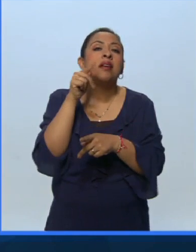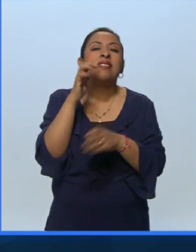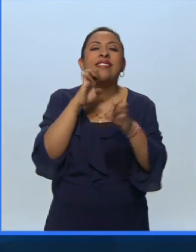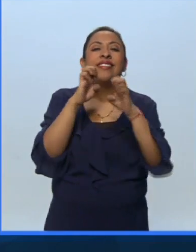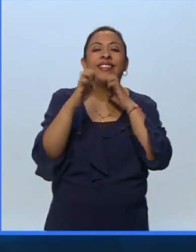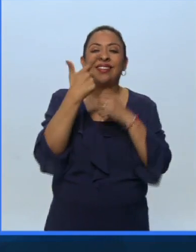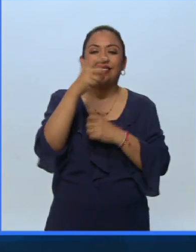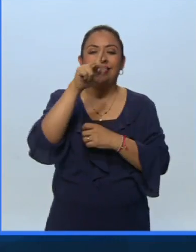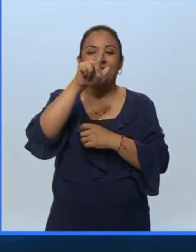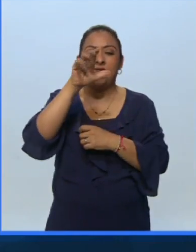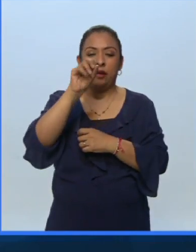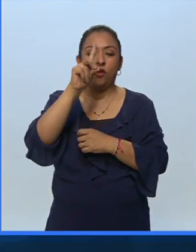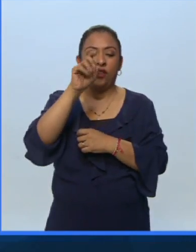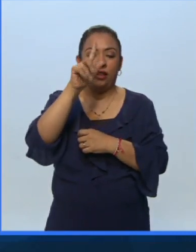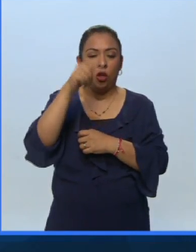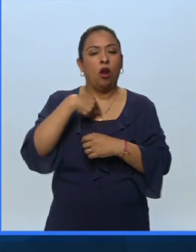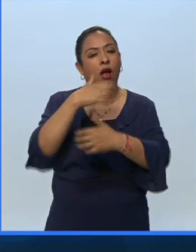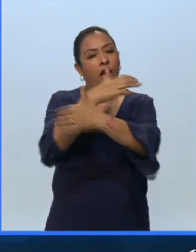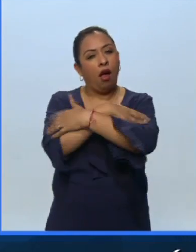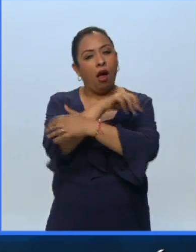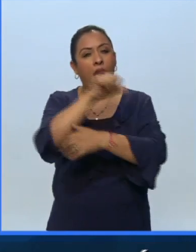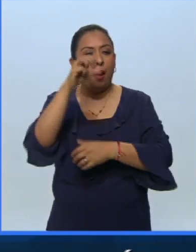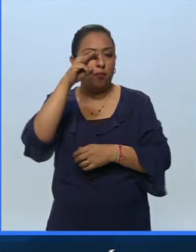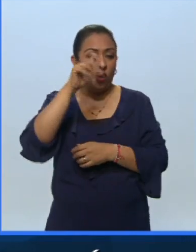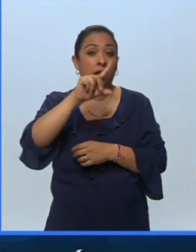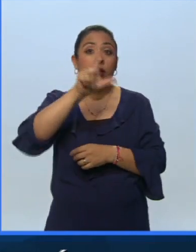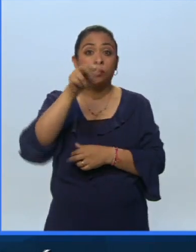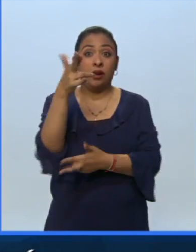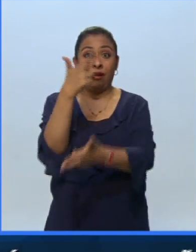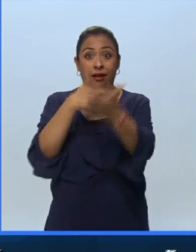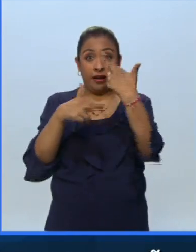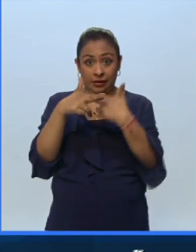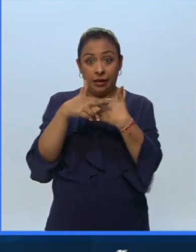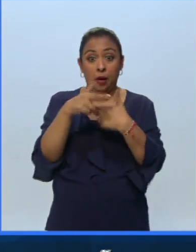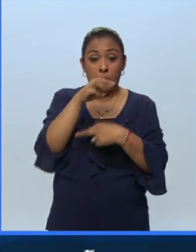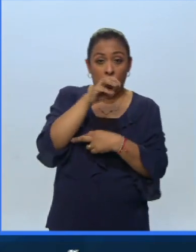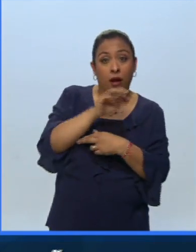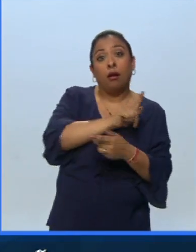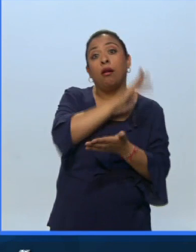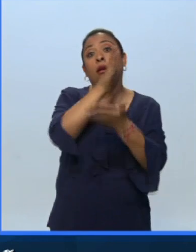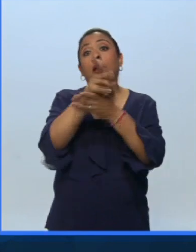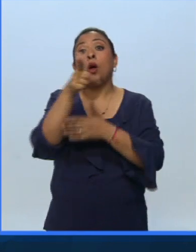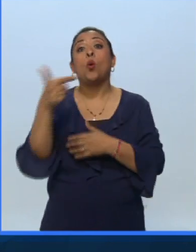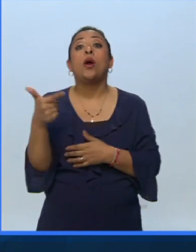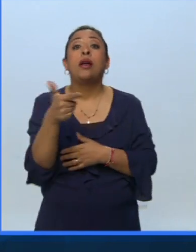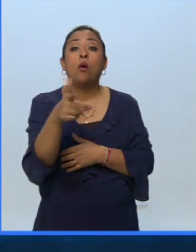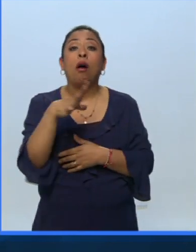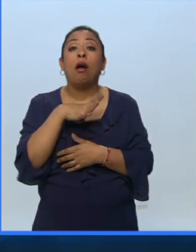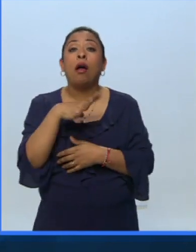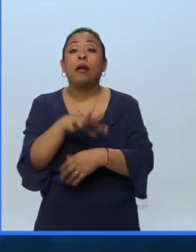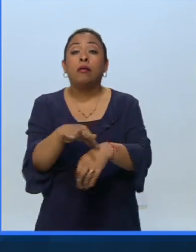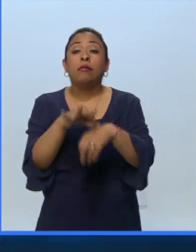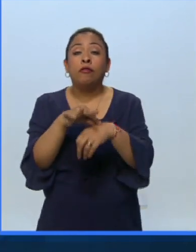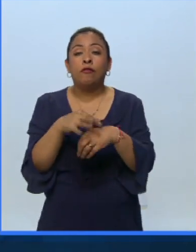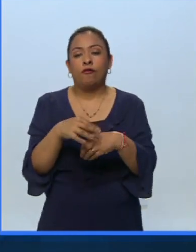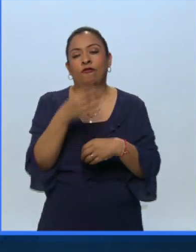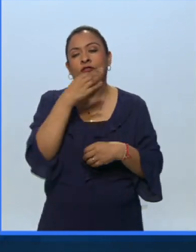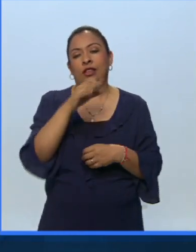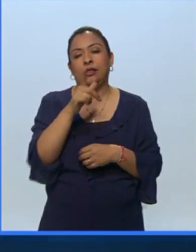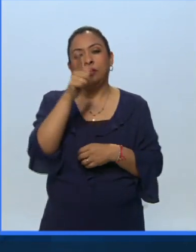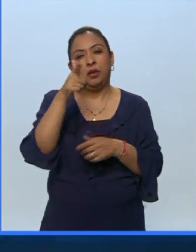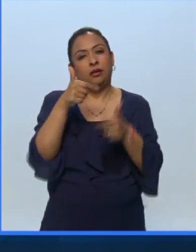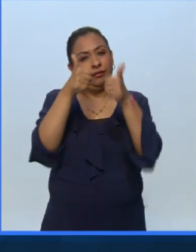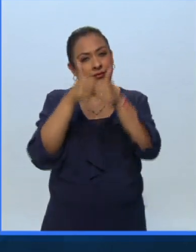Guillermo del Toro te enviamos un fuerte abrazo hasta Morelia y al regresar de Morelia nos vamos a Guanajuato de Nueva Cuenta donde se vive la fiesta del espíritu sigan en